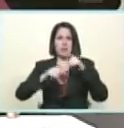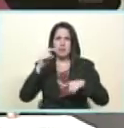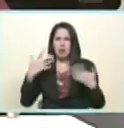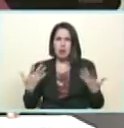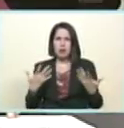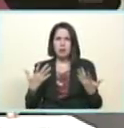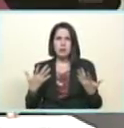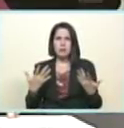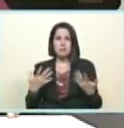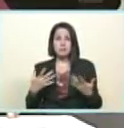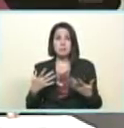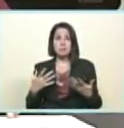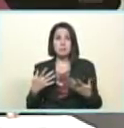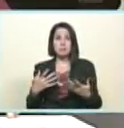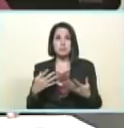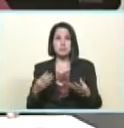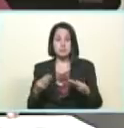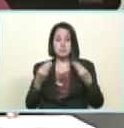compartirlas entre todos